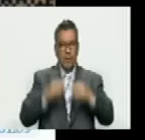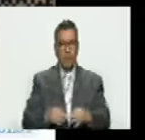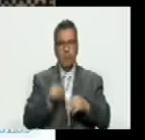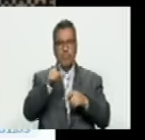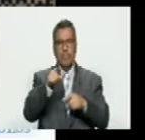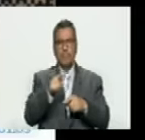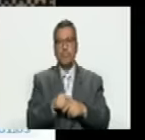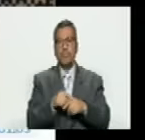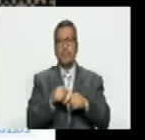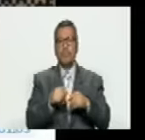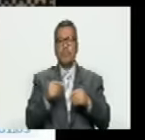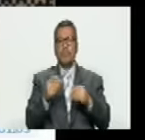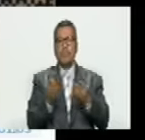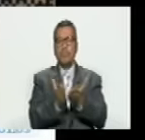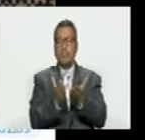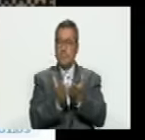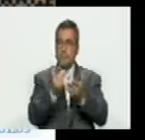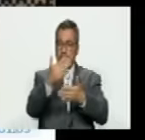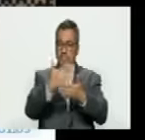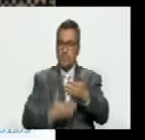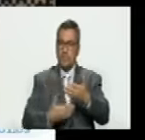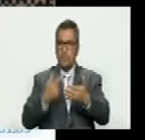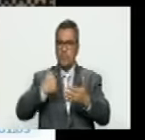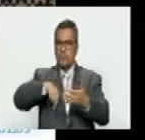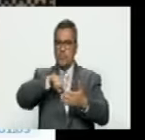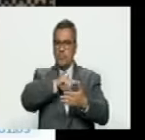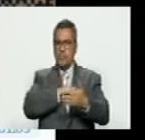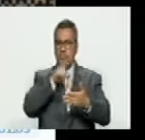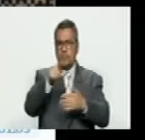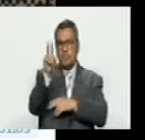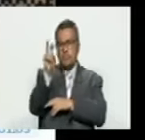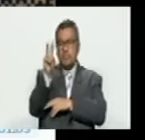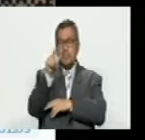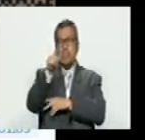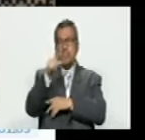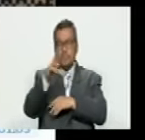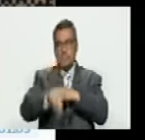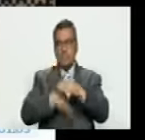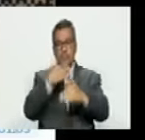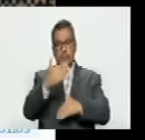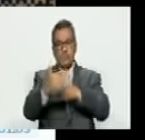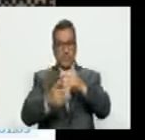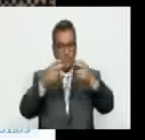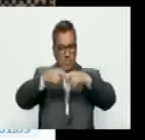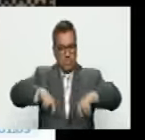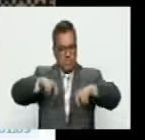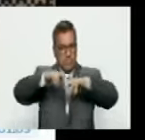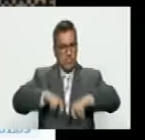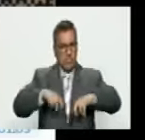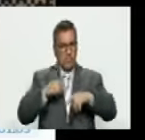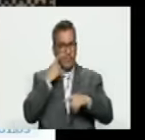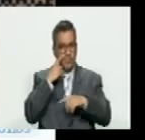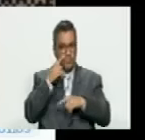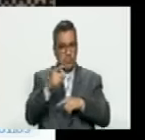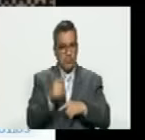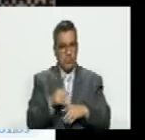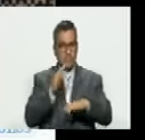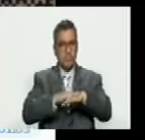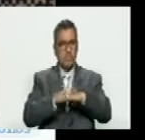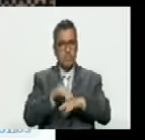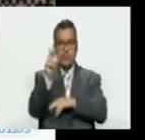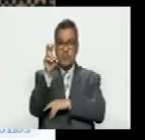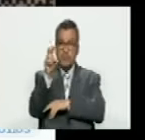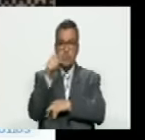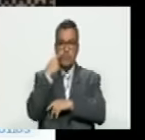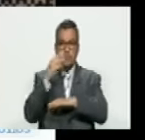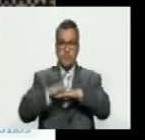es como se estudian las actas y nosotros desde el mismo viernes estamos avanzando en la investigación los que vieron eso vieron lo que pasó el viernes